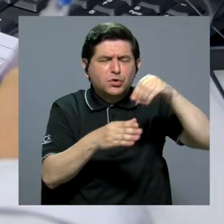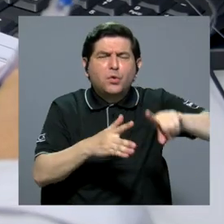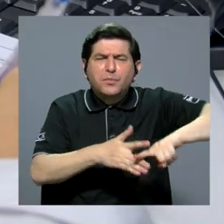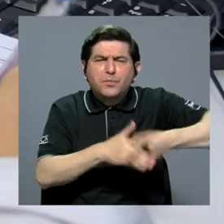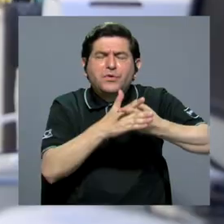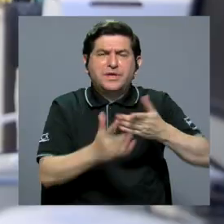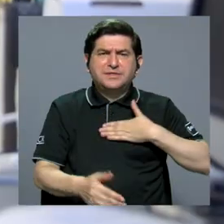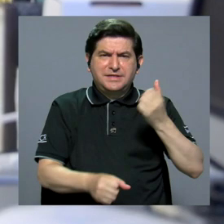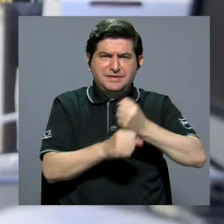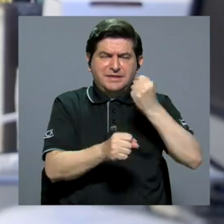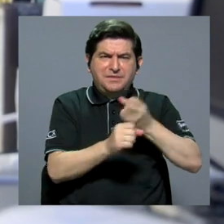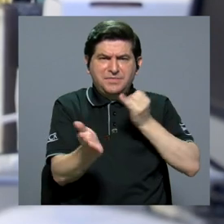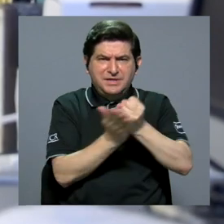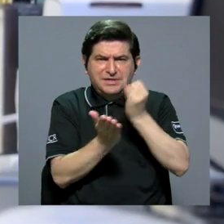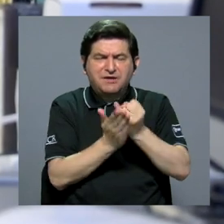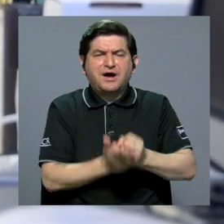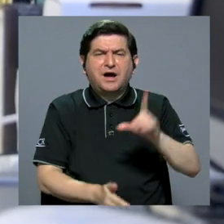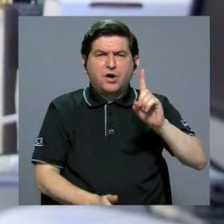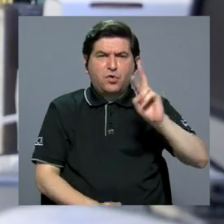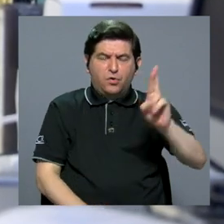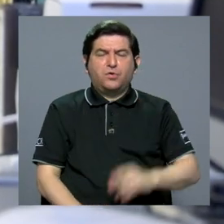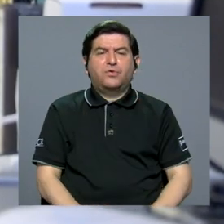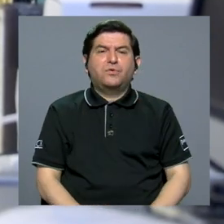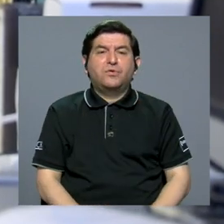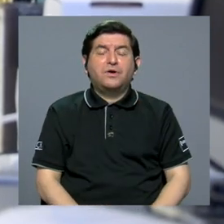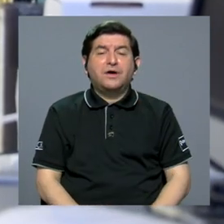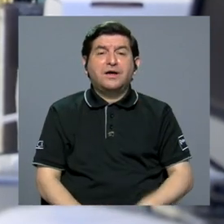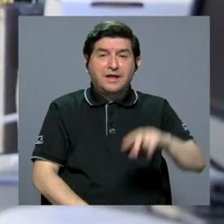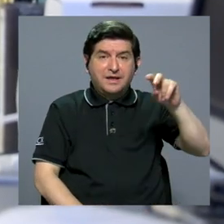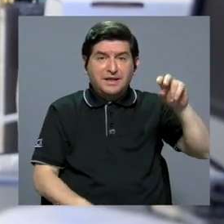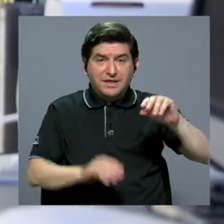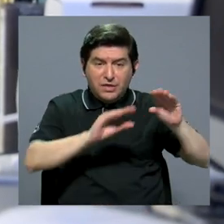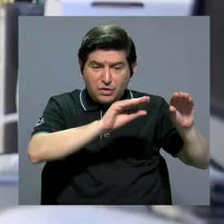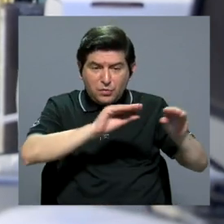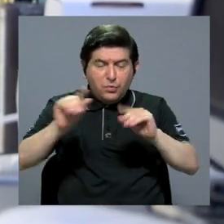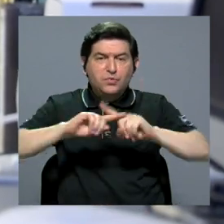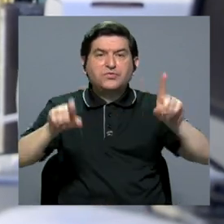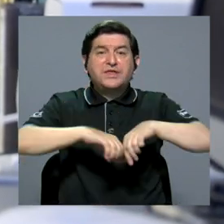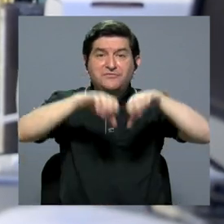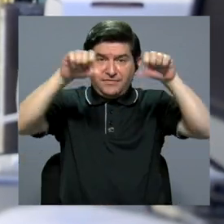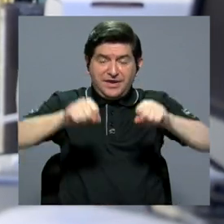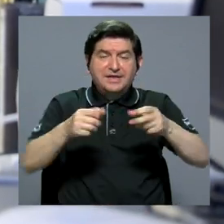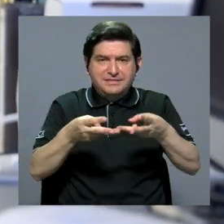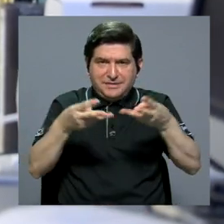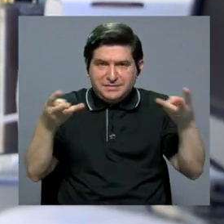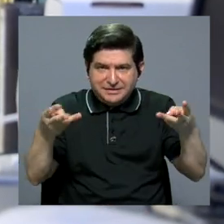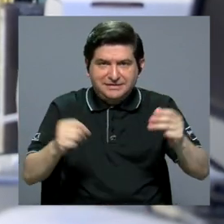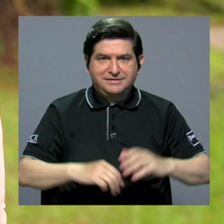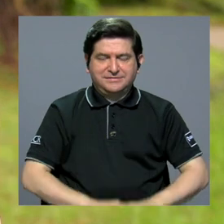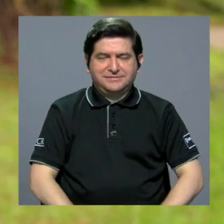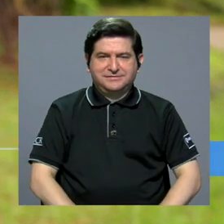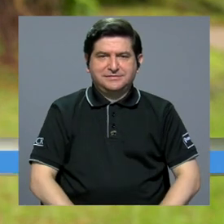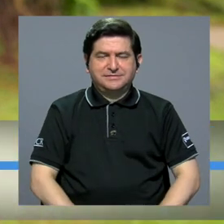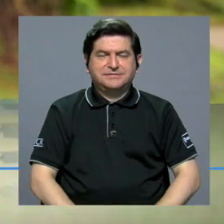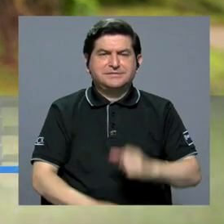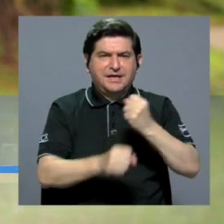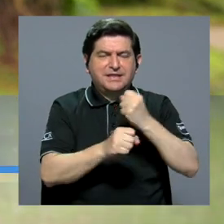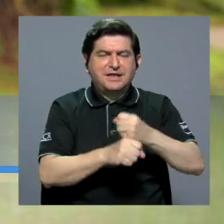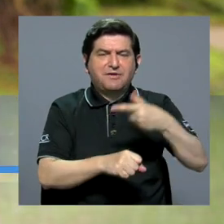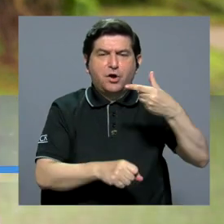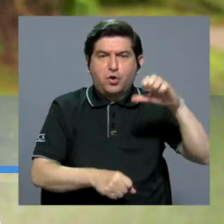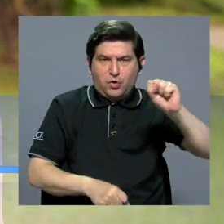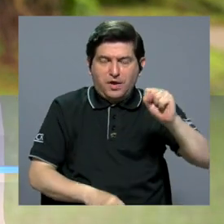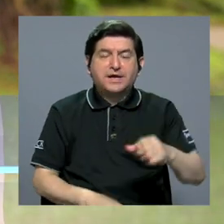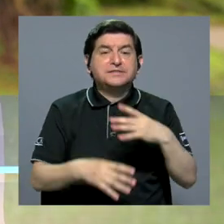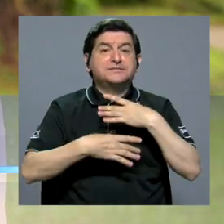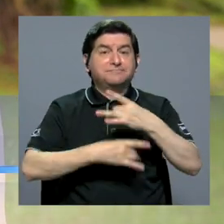iniciales de mi trabajo de investigación doctoral, que es el transporte en diferentes sistemas, el transporte de materia y el trabajo con gases me ha